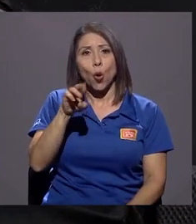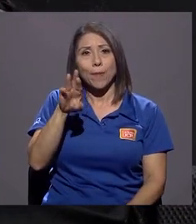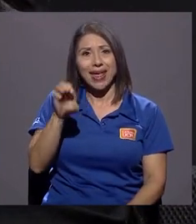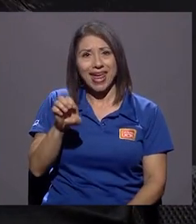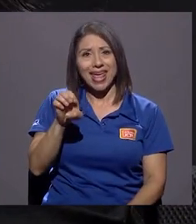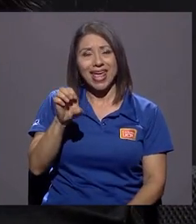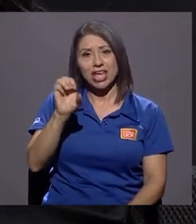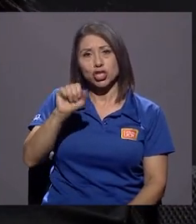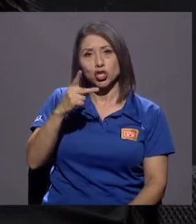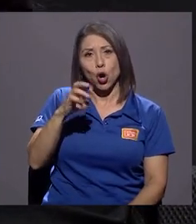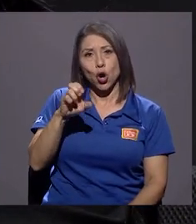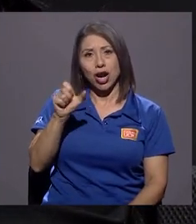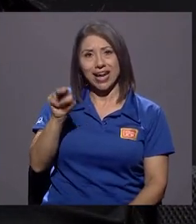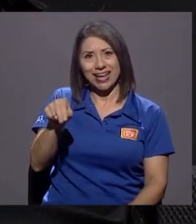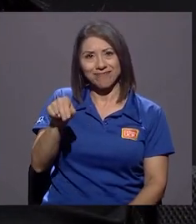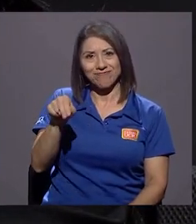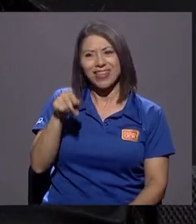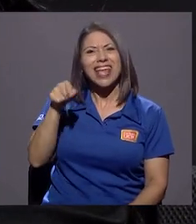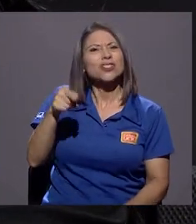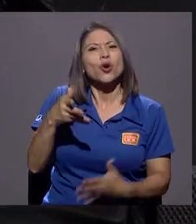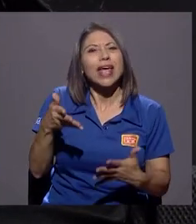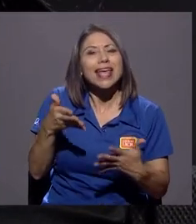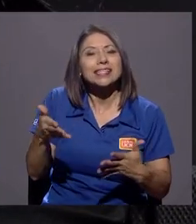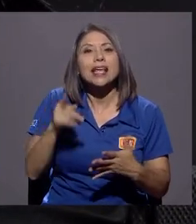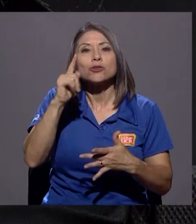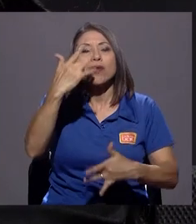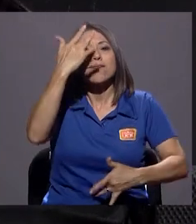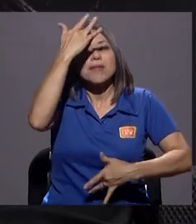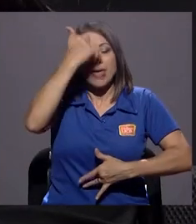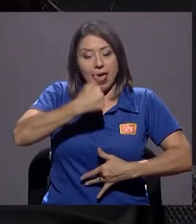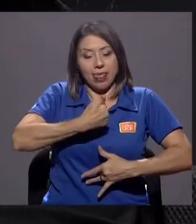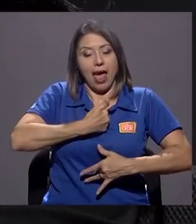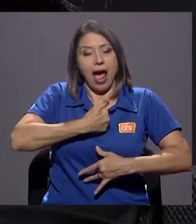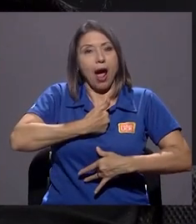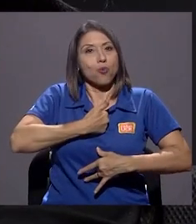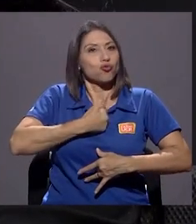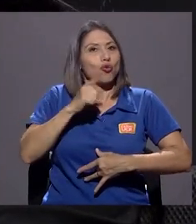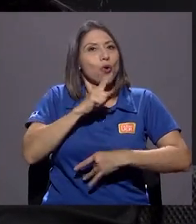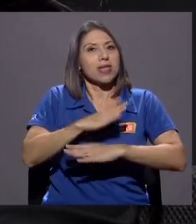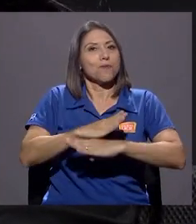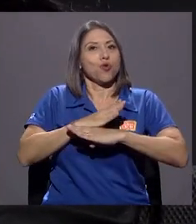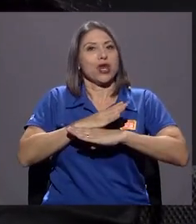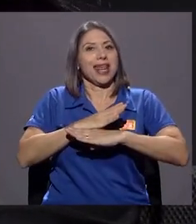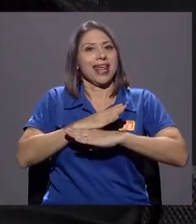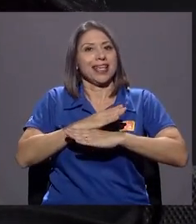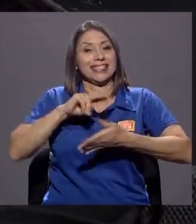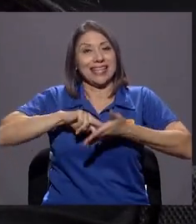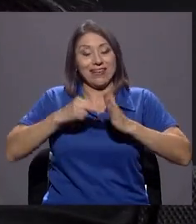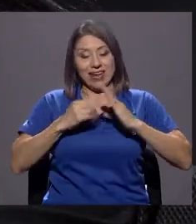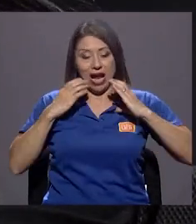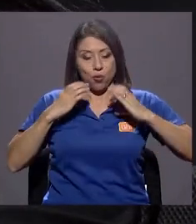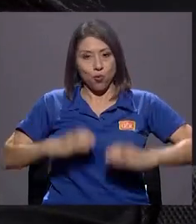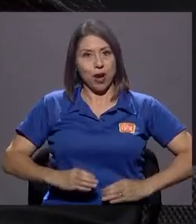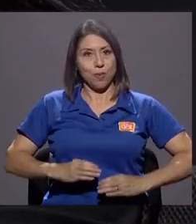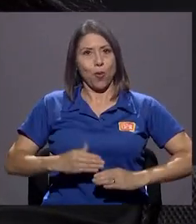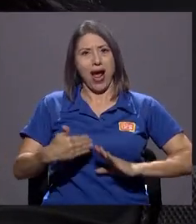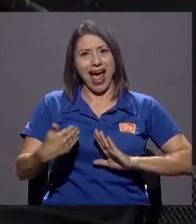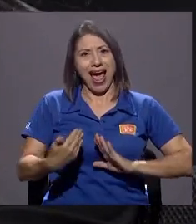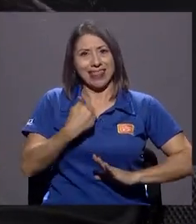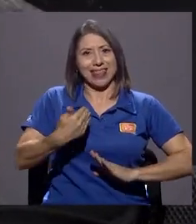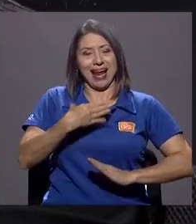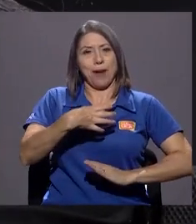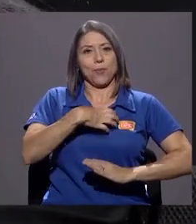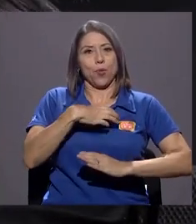enfermedad autoinmune, eso significa que el cuerpo ataca a su propio cuerpo, y depende del tipo de enfermedad